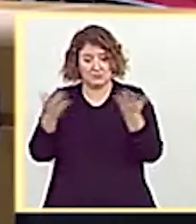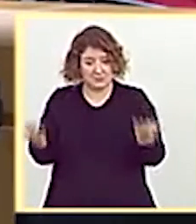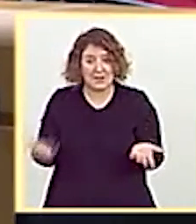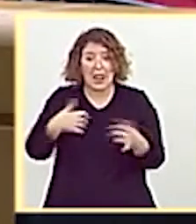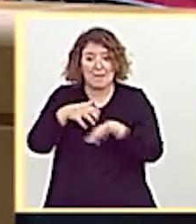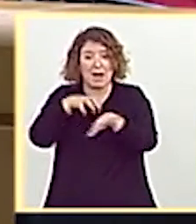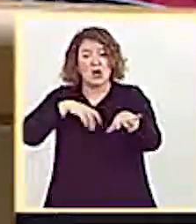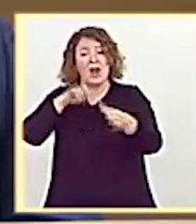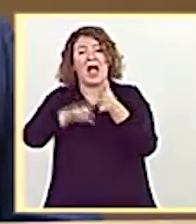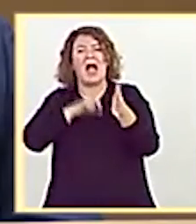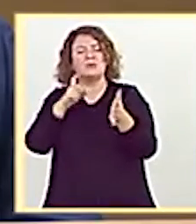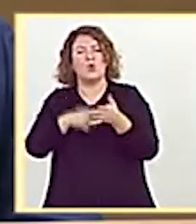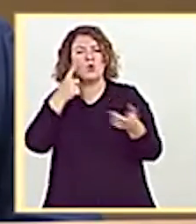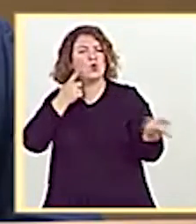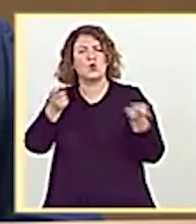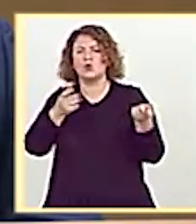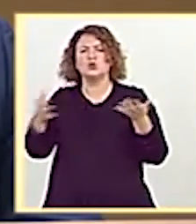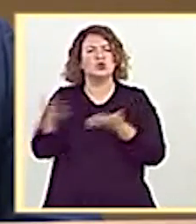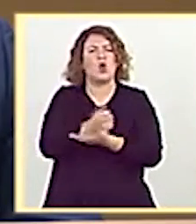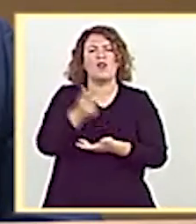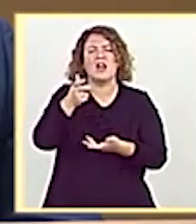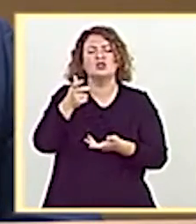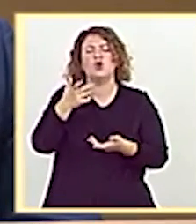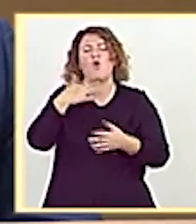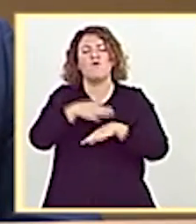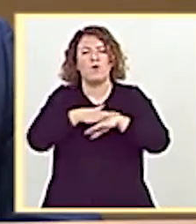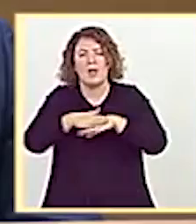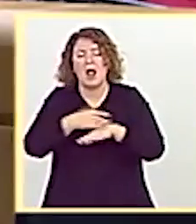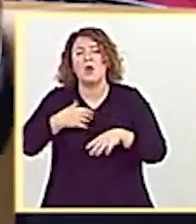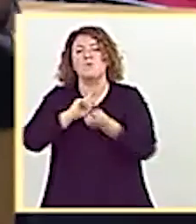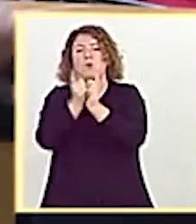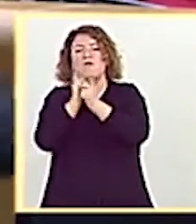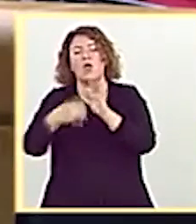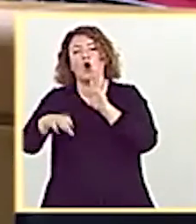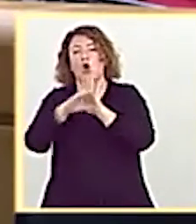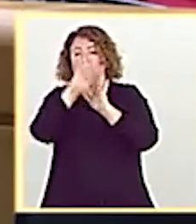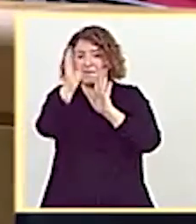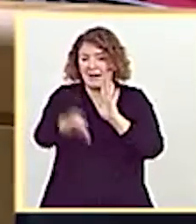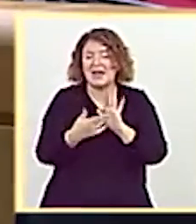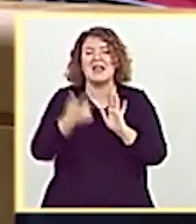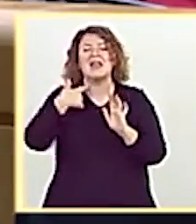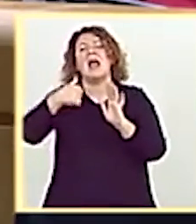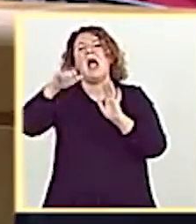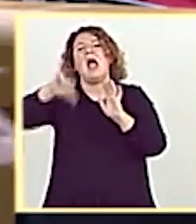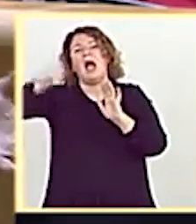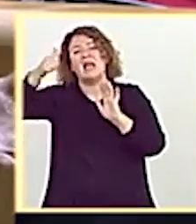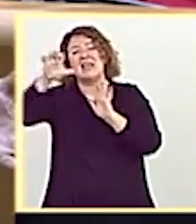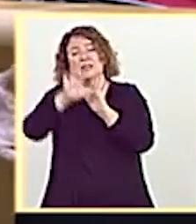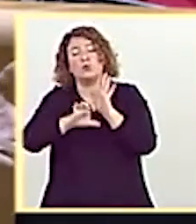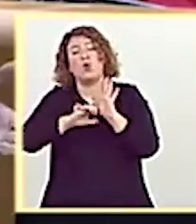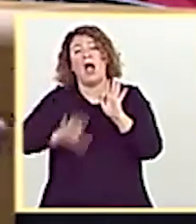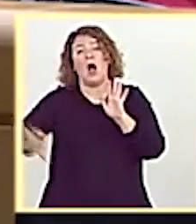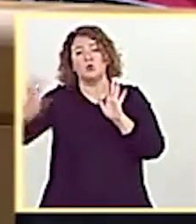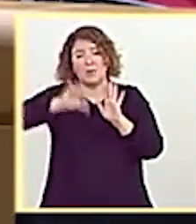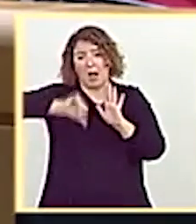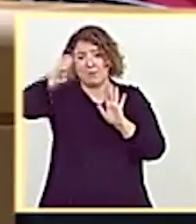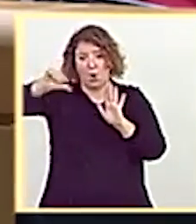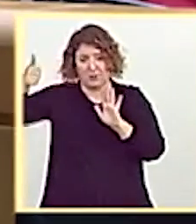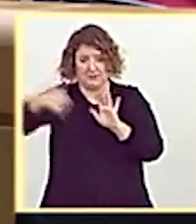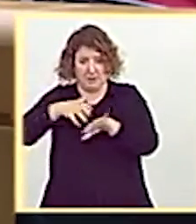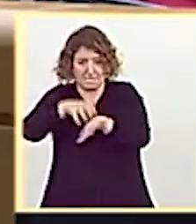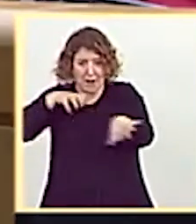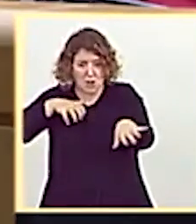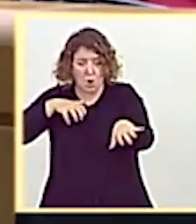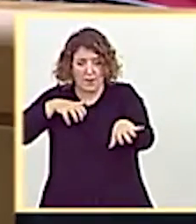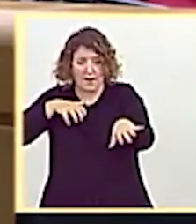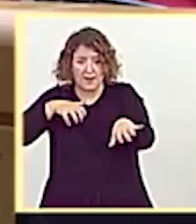regula todos los derechos fundamentales, la modificación del Código Penal, la aprobación de unos estatutos de autonomía. ¿Qué me está diciendo? Lo que pasa es